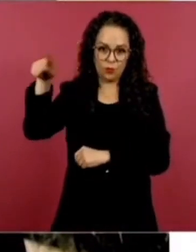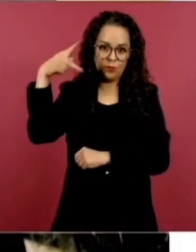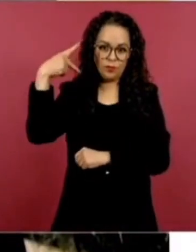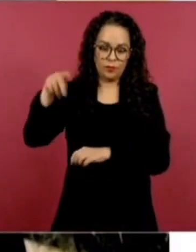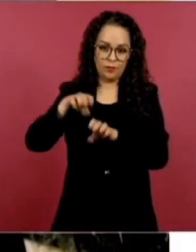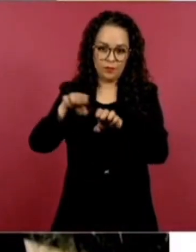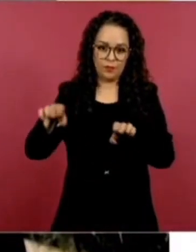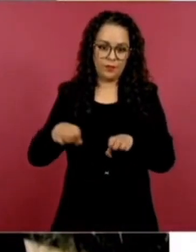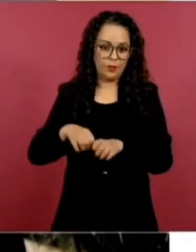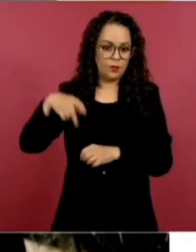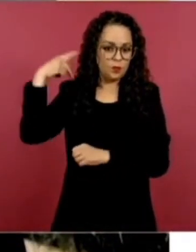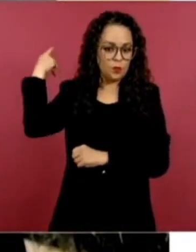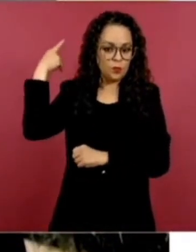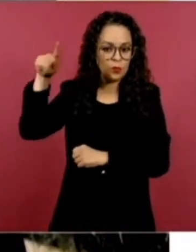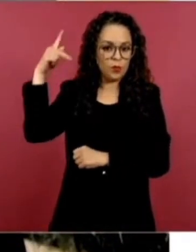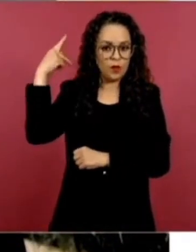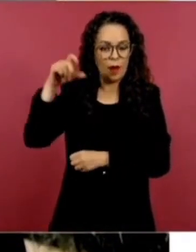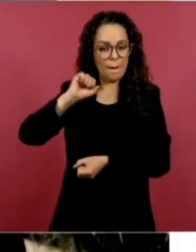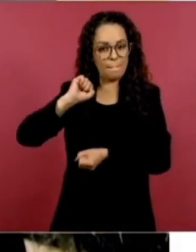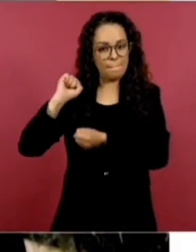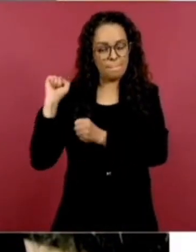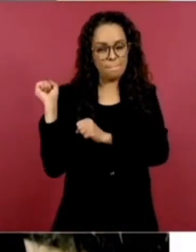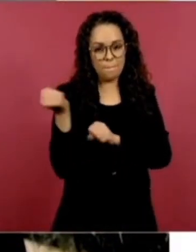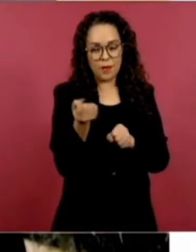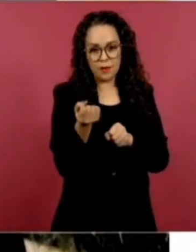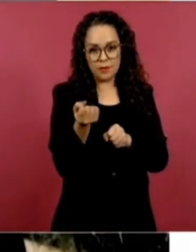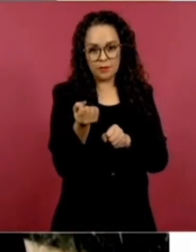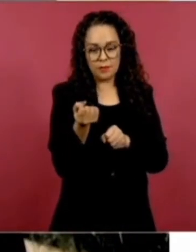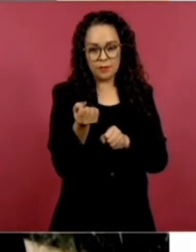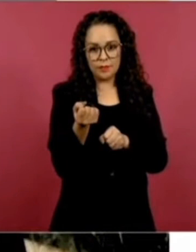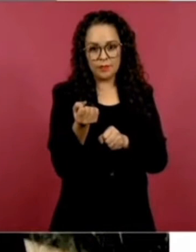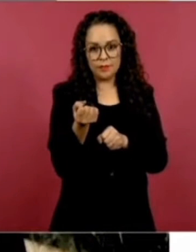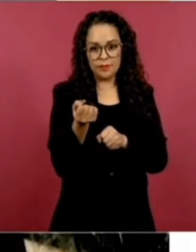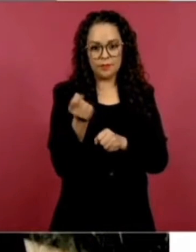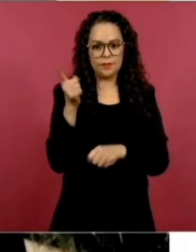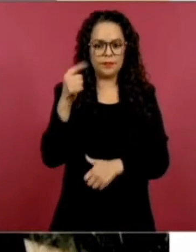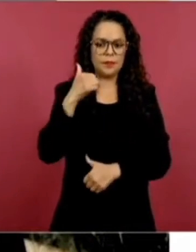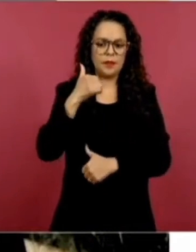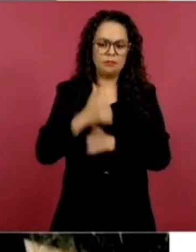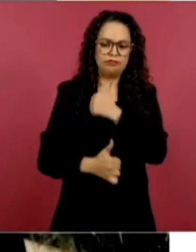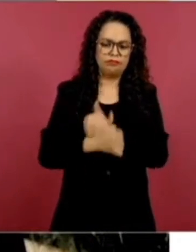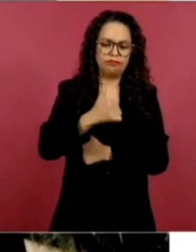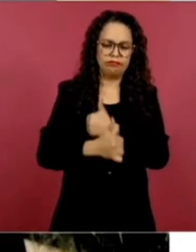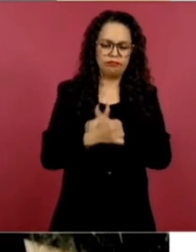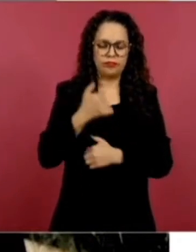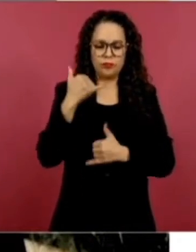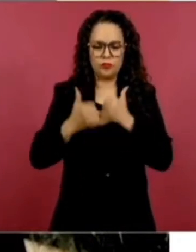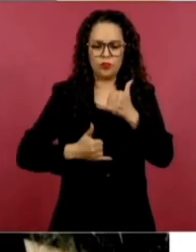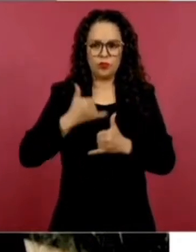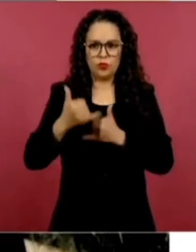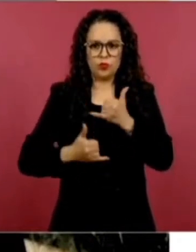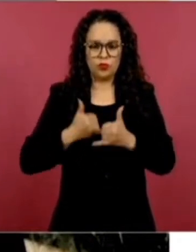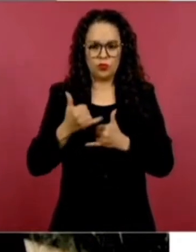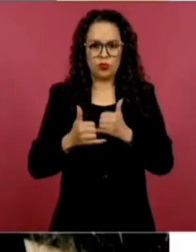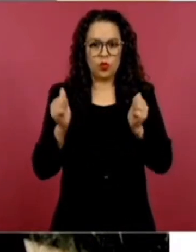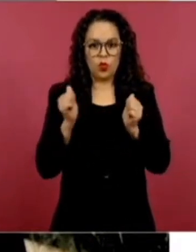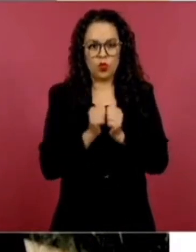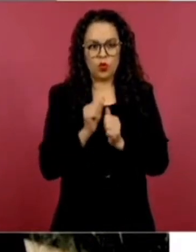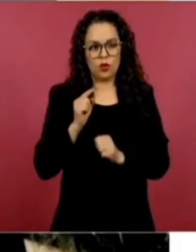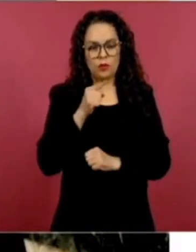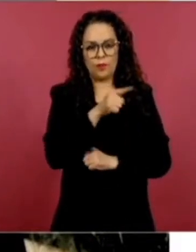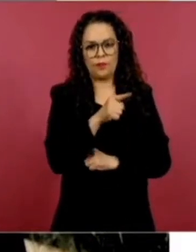Y se enfrentaron con algodoneros.